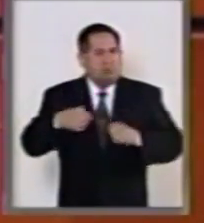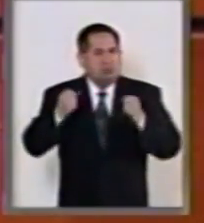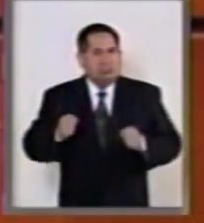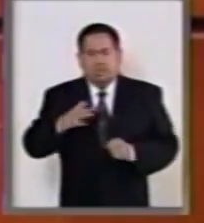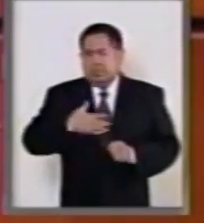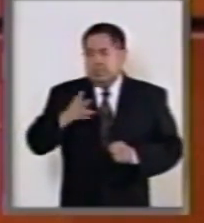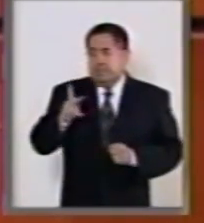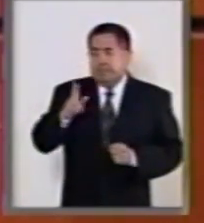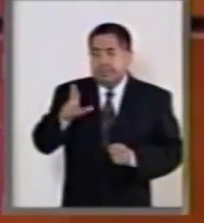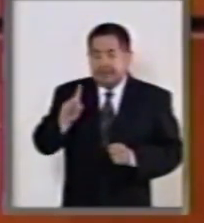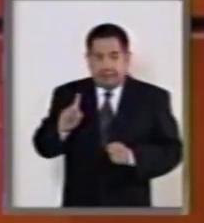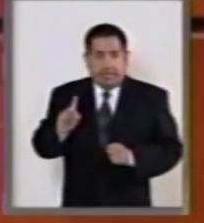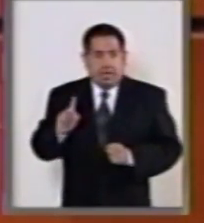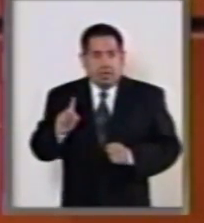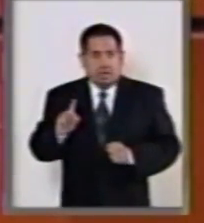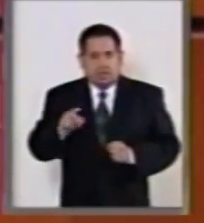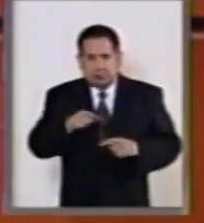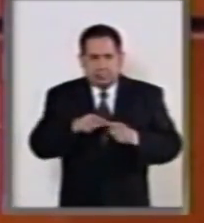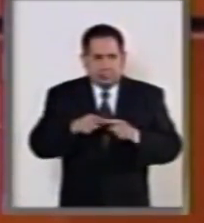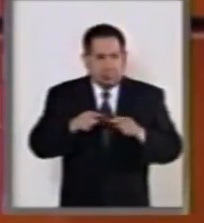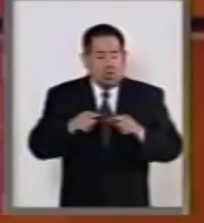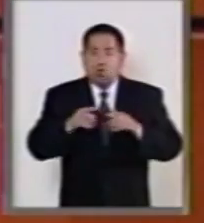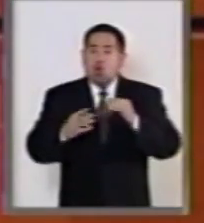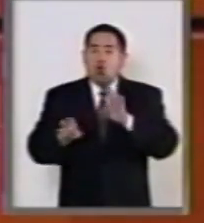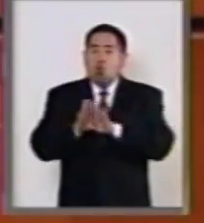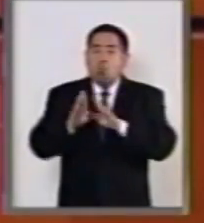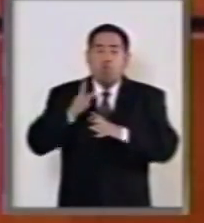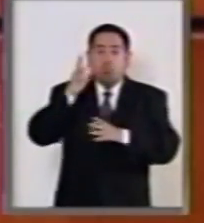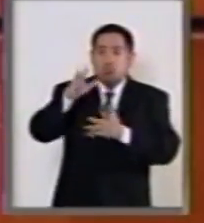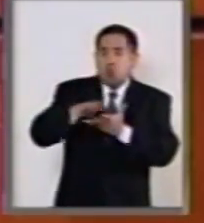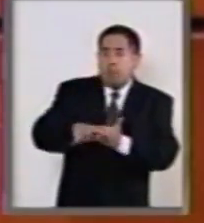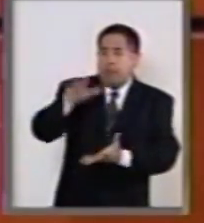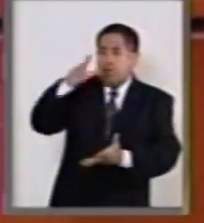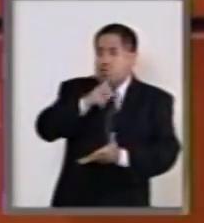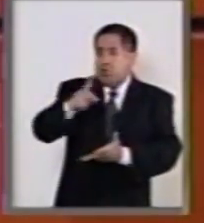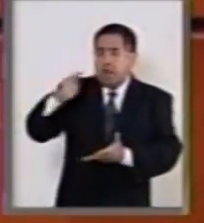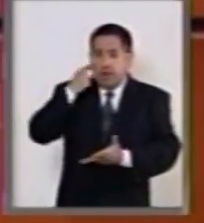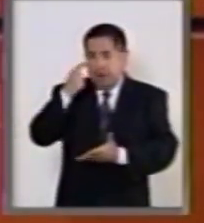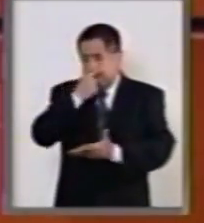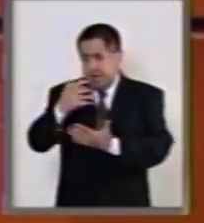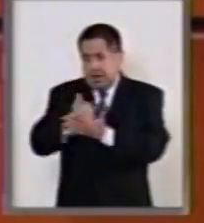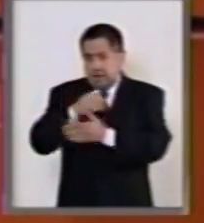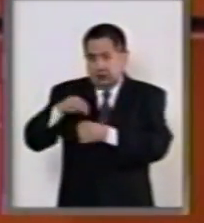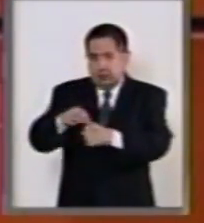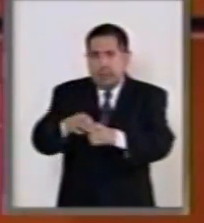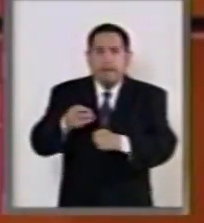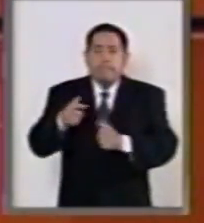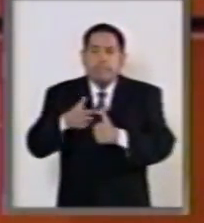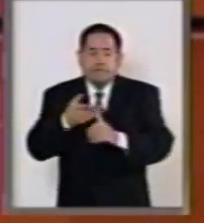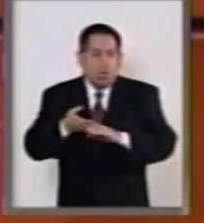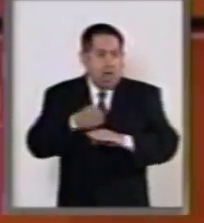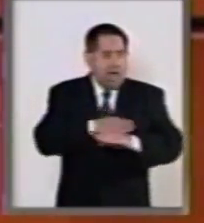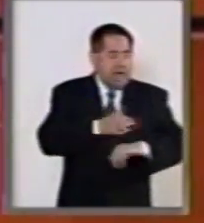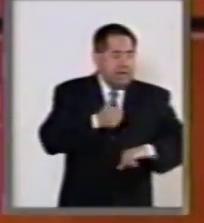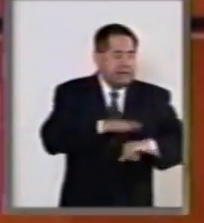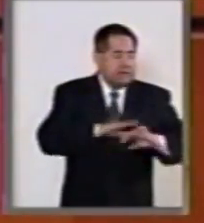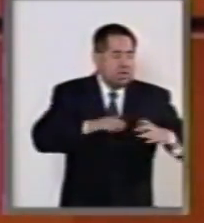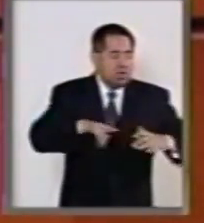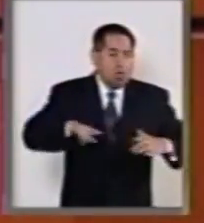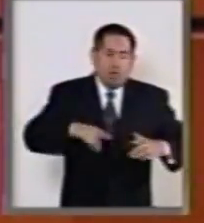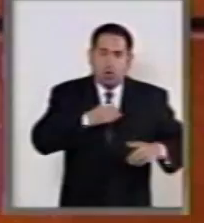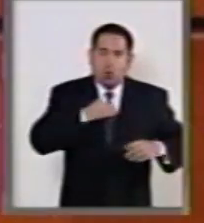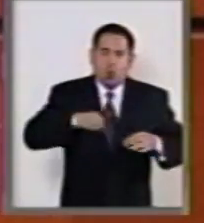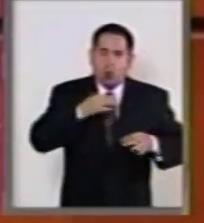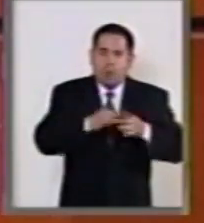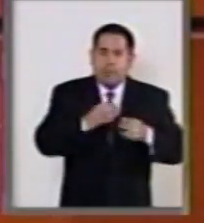el PRD que no se puede construir la democracia si la preocupación y la administración de justicia no cumple su